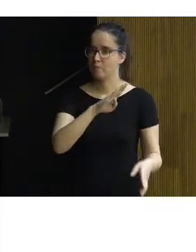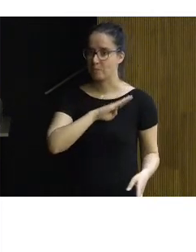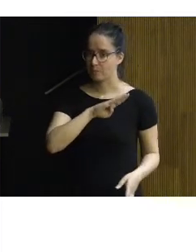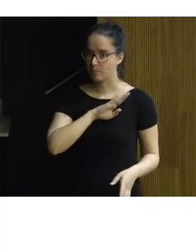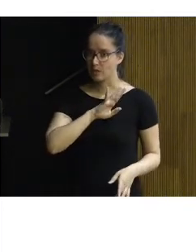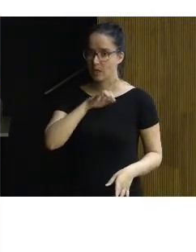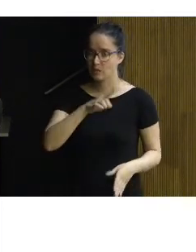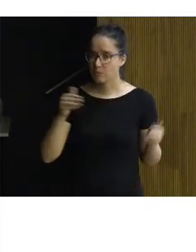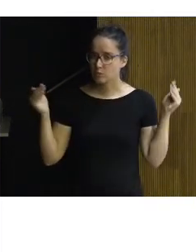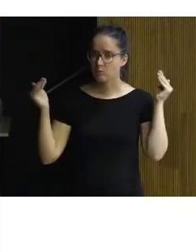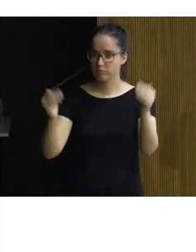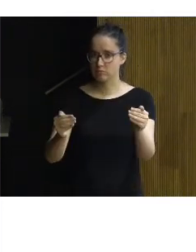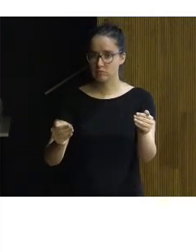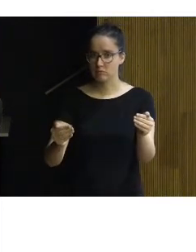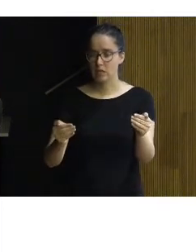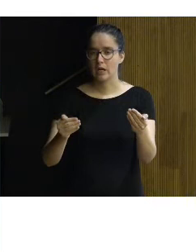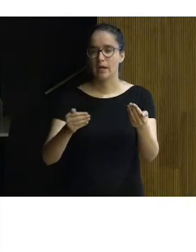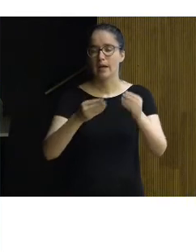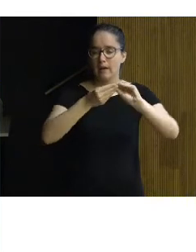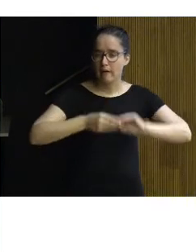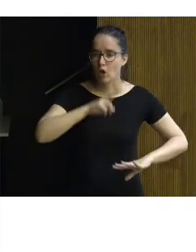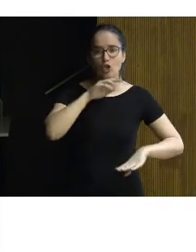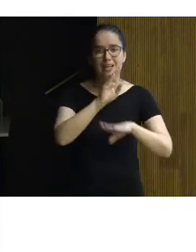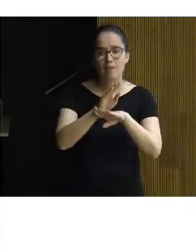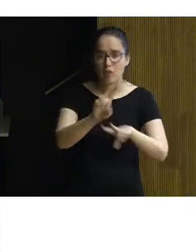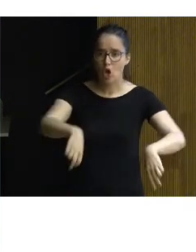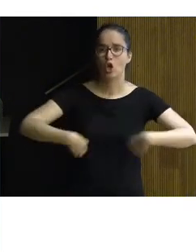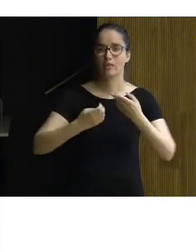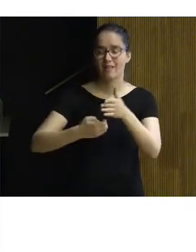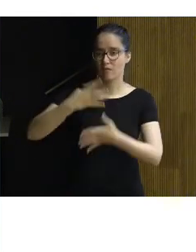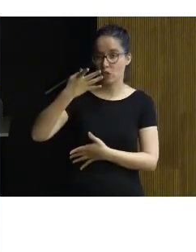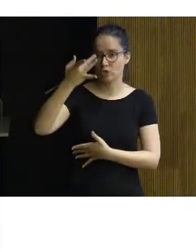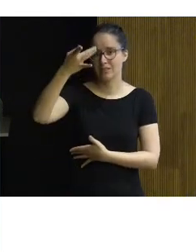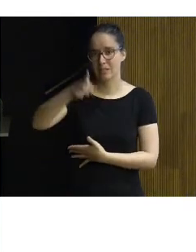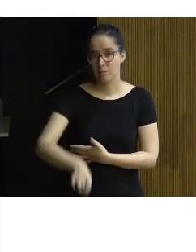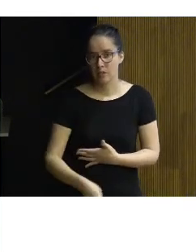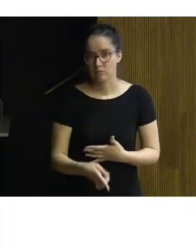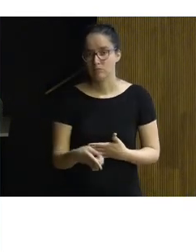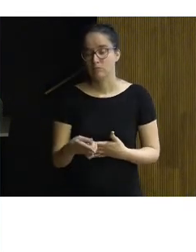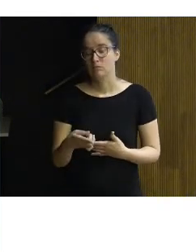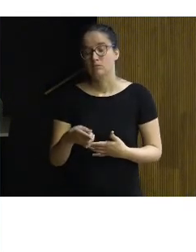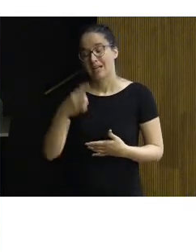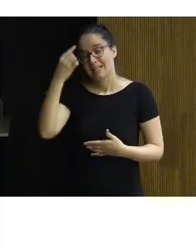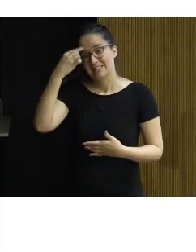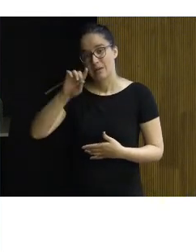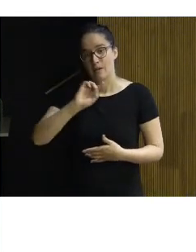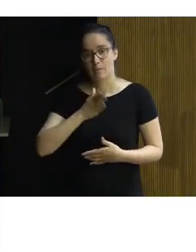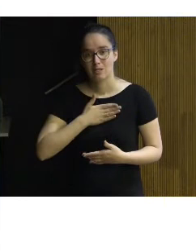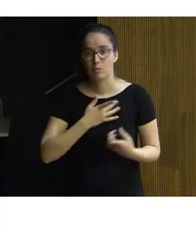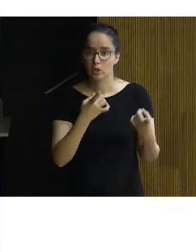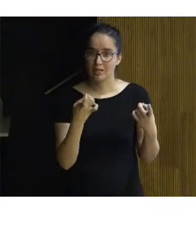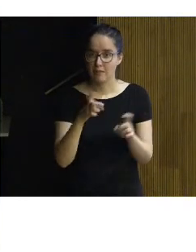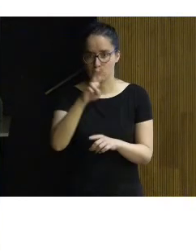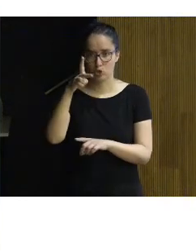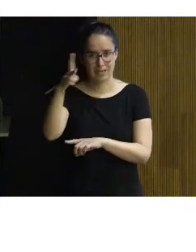que está también muy focalizado en restauración, conservación, rehabilitación de edificios y que tenían también el saber en patrimonio, pero también nos hacían falta otros